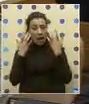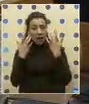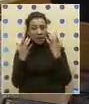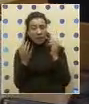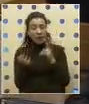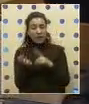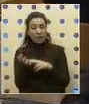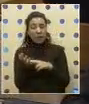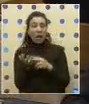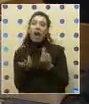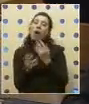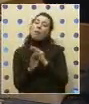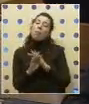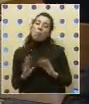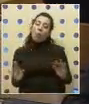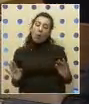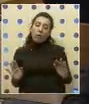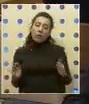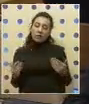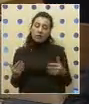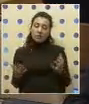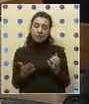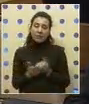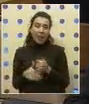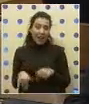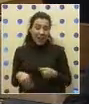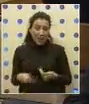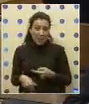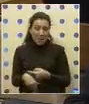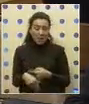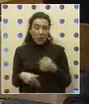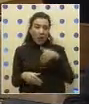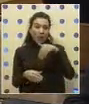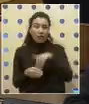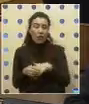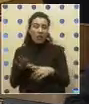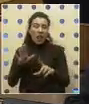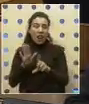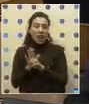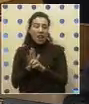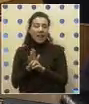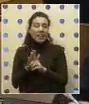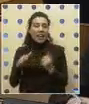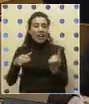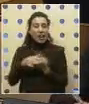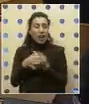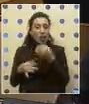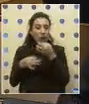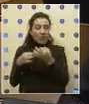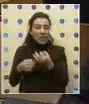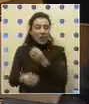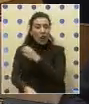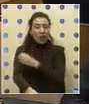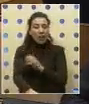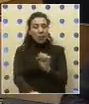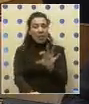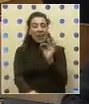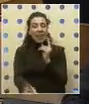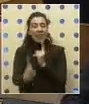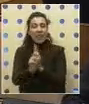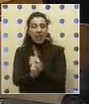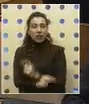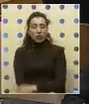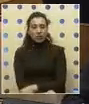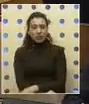realmente por fin hayamos llegado a este momento en que vamos a votar una ley que los consejeros regionales van a ser elegidos directamente.